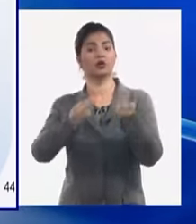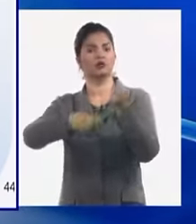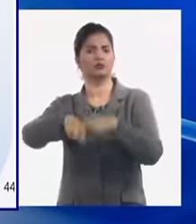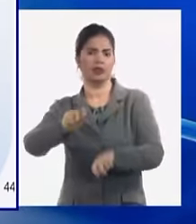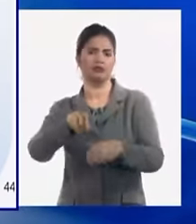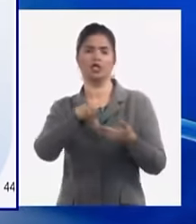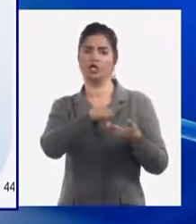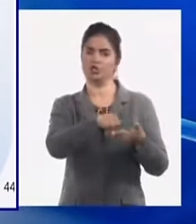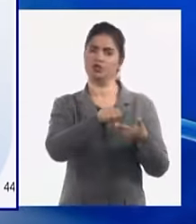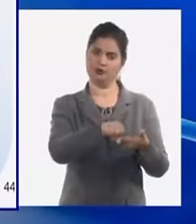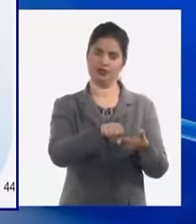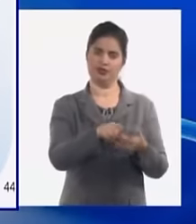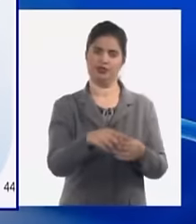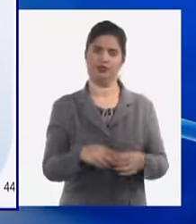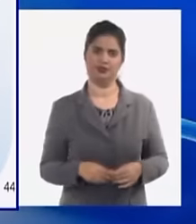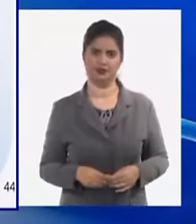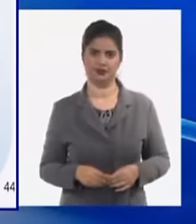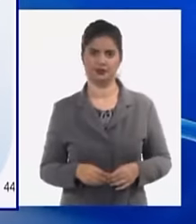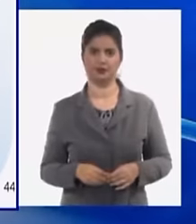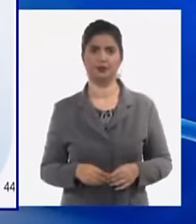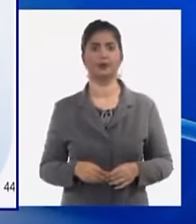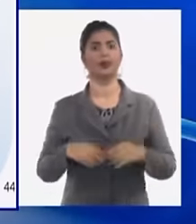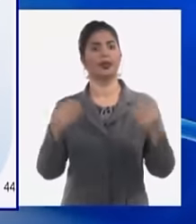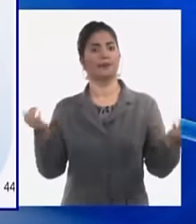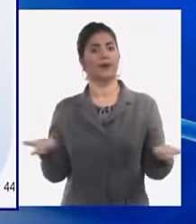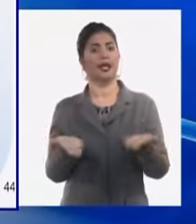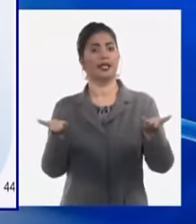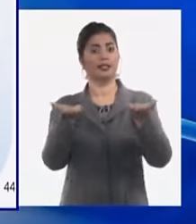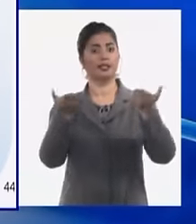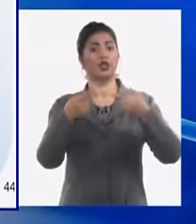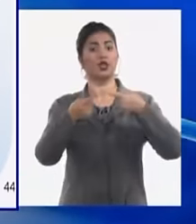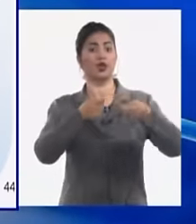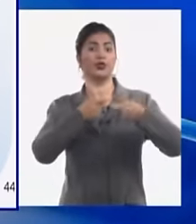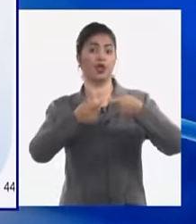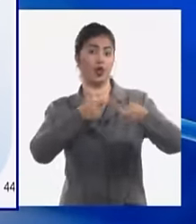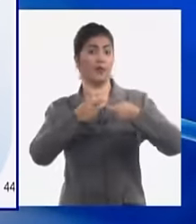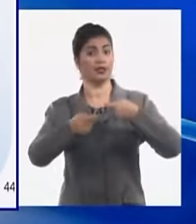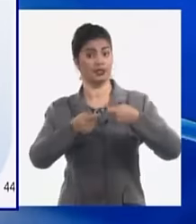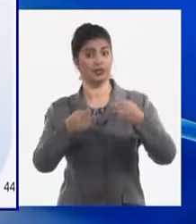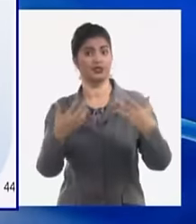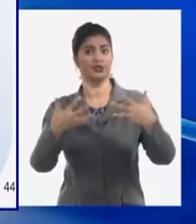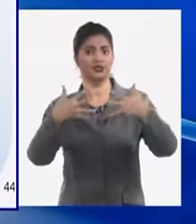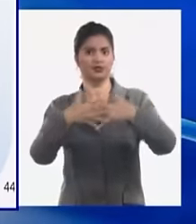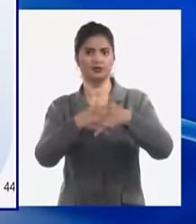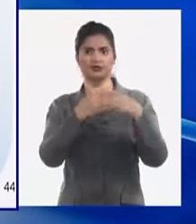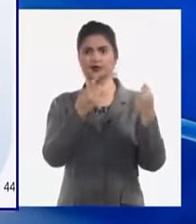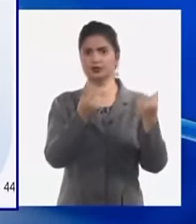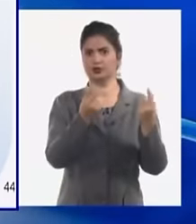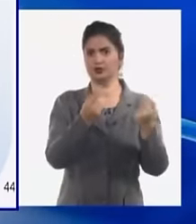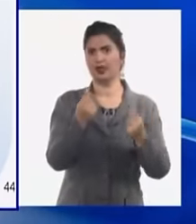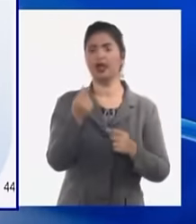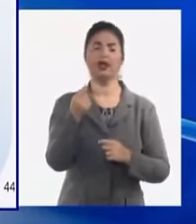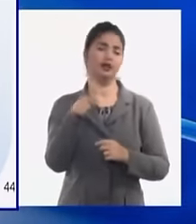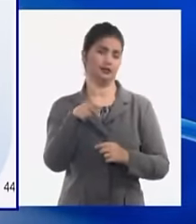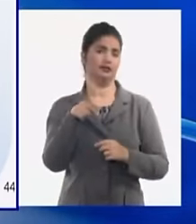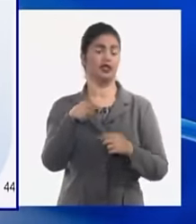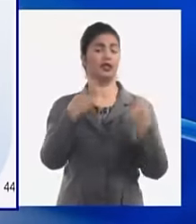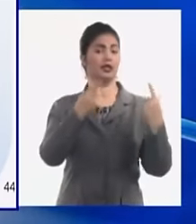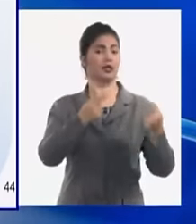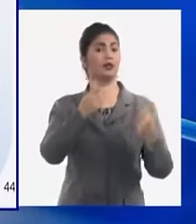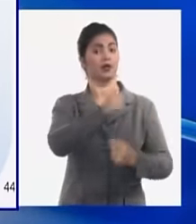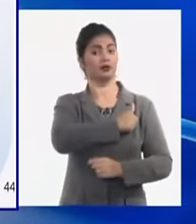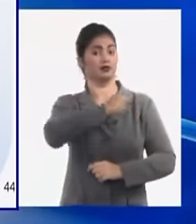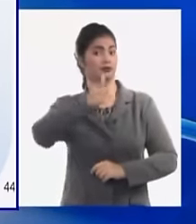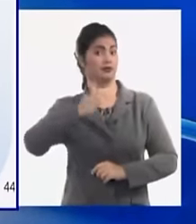condicionar para que el desarrollo de operaciones de comercio exterior por los actores económicos no estatales deben contar